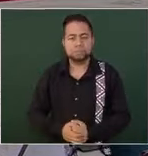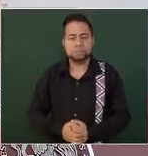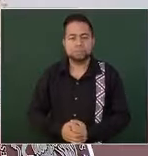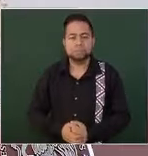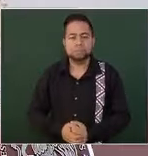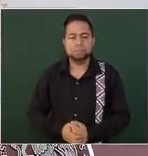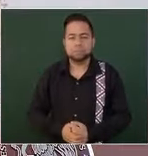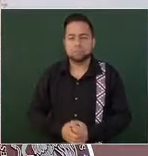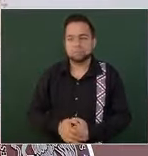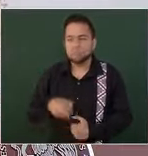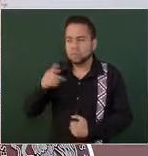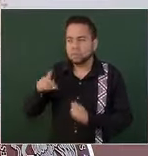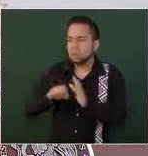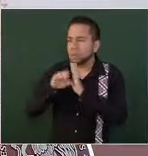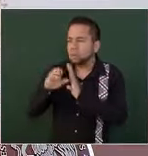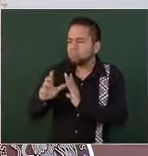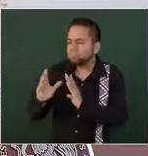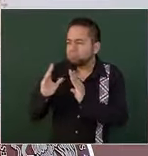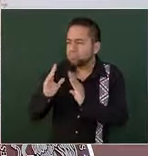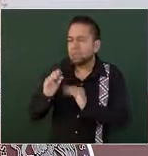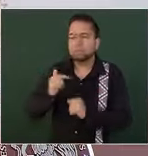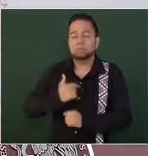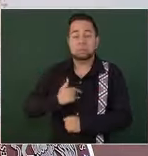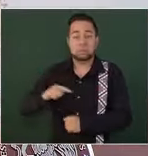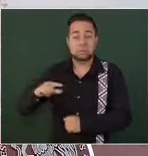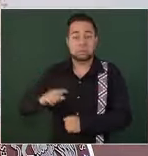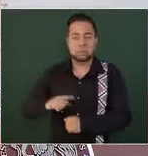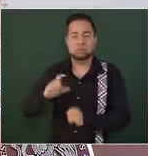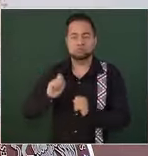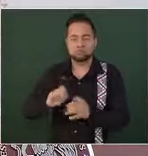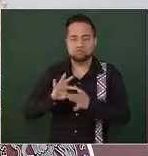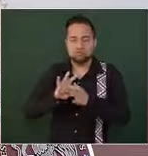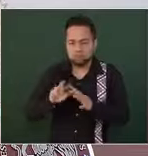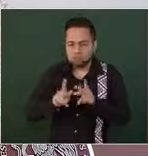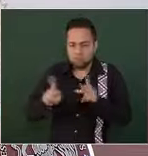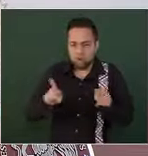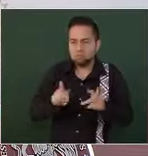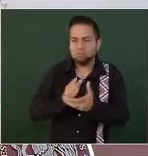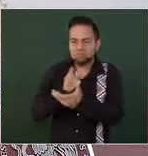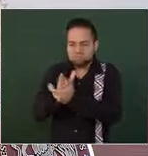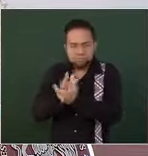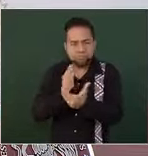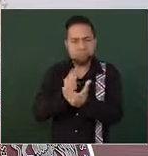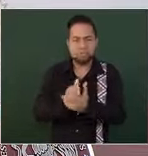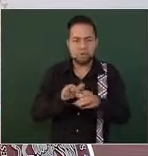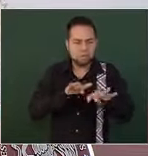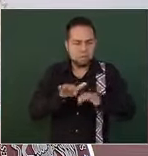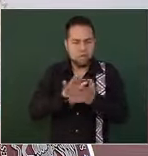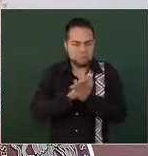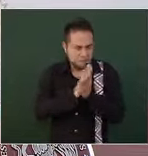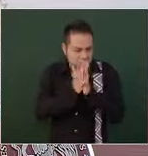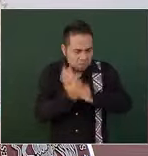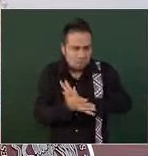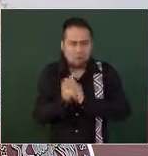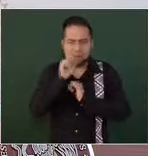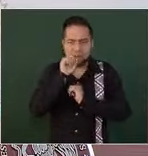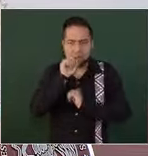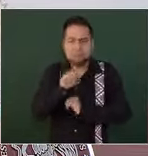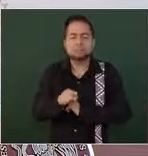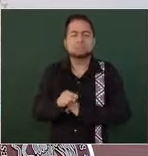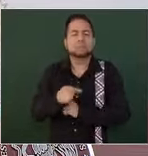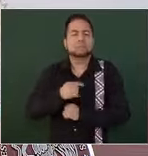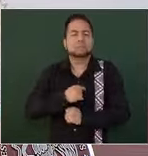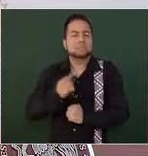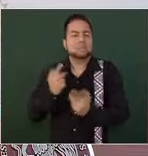enseñanzas, el nuestro es un gobierno de territorio que trabaja, transforma y camina de la mano